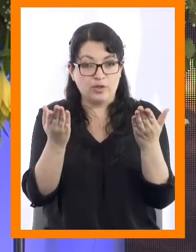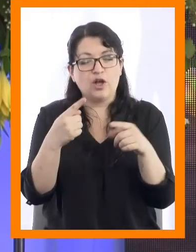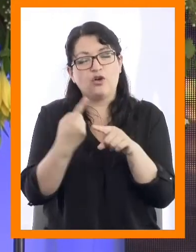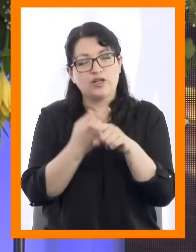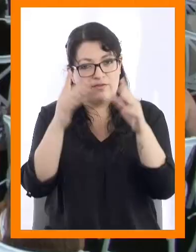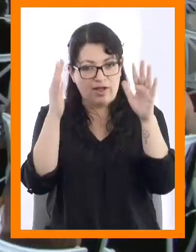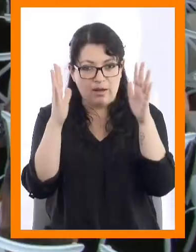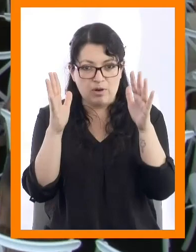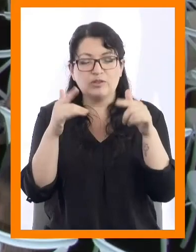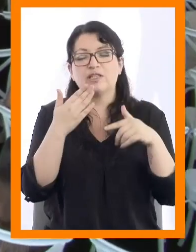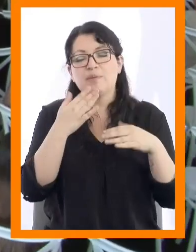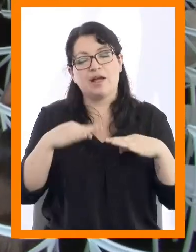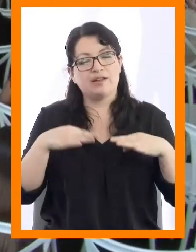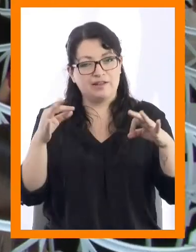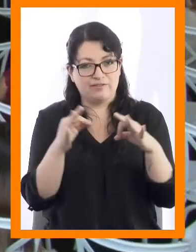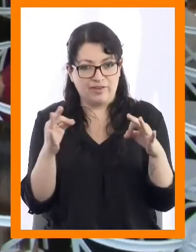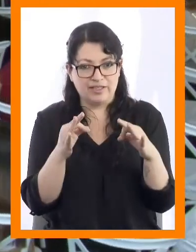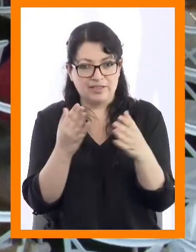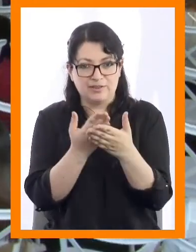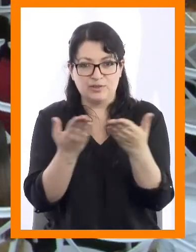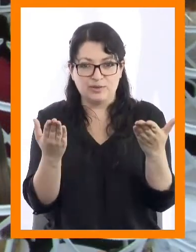estos aplausos y estas felicitaciones.